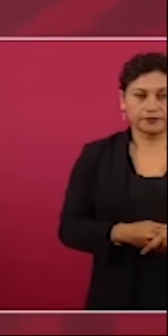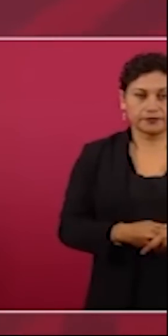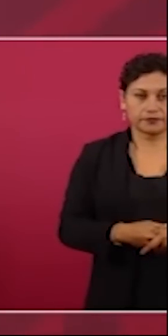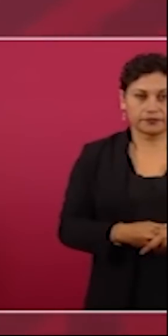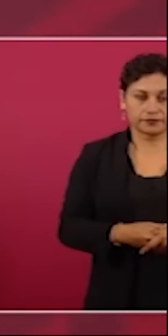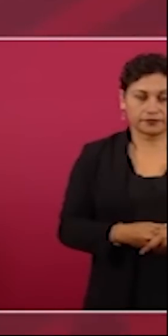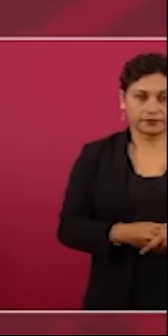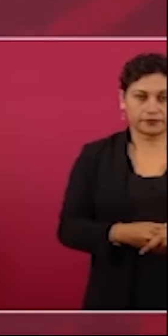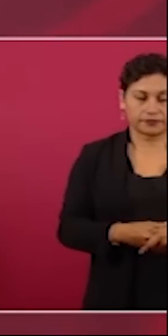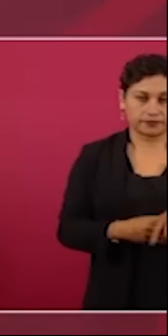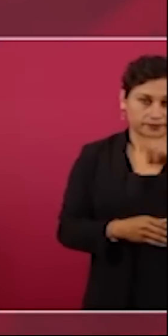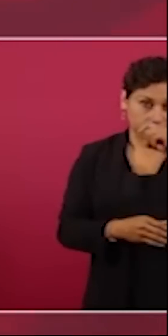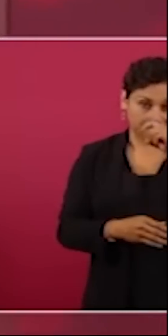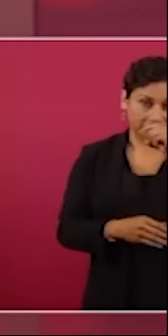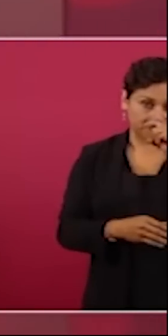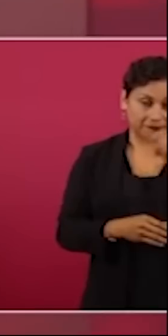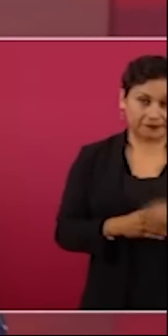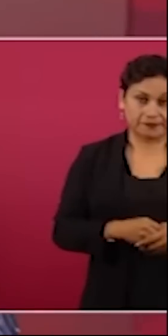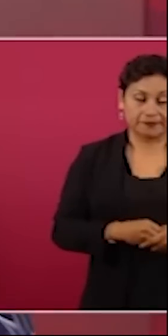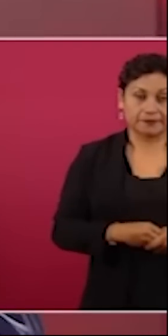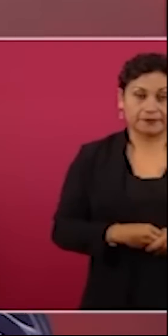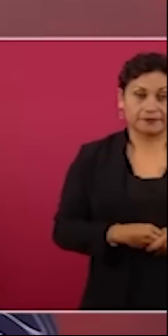y se